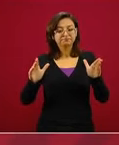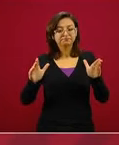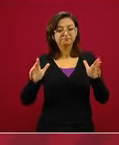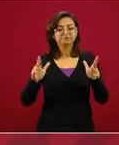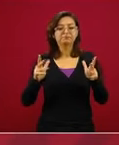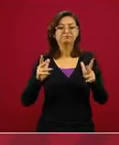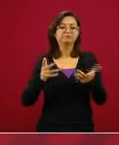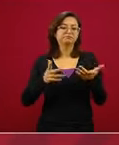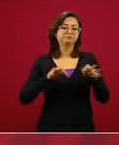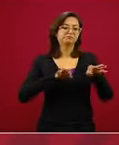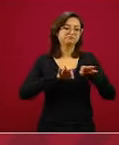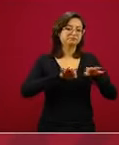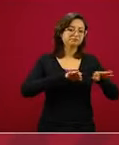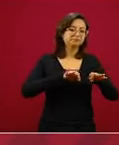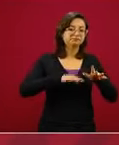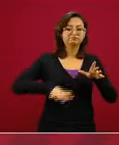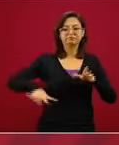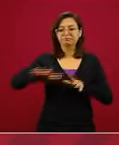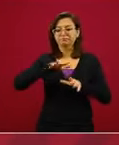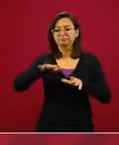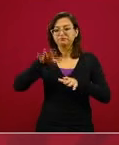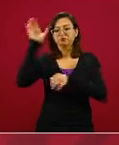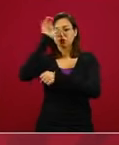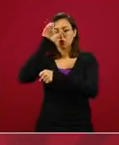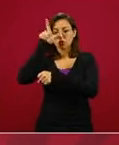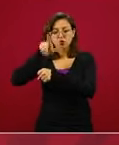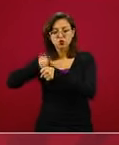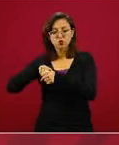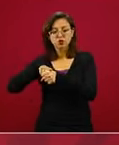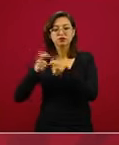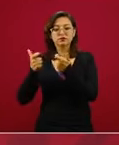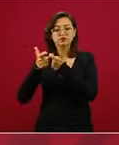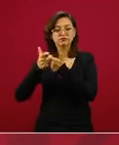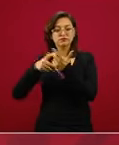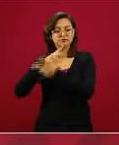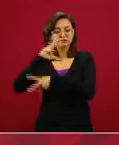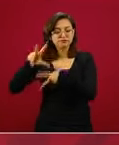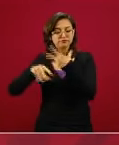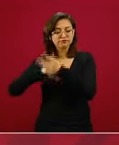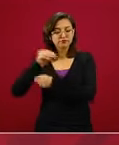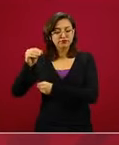productivo, en lo social, en lo cultural, en lo económico.